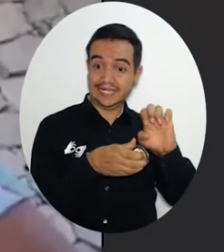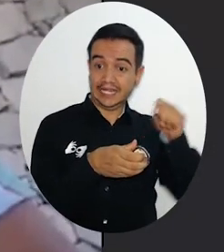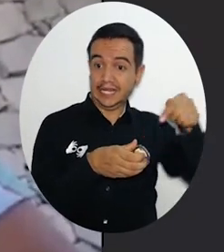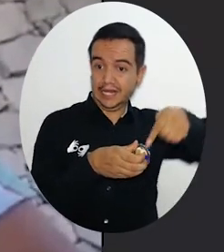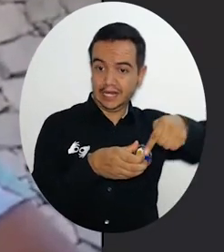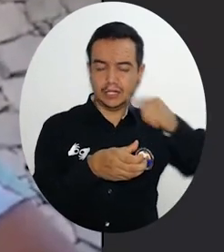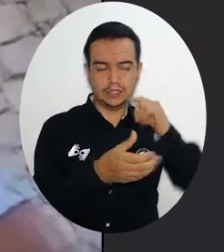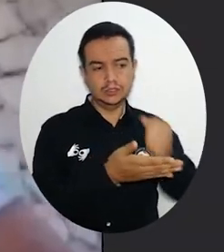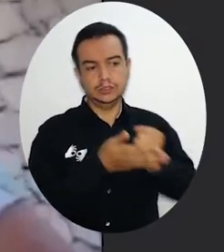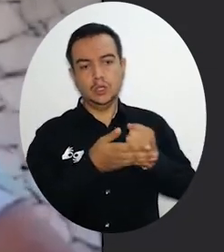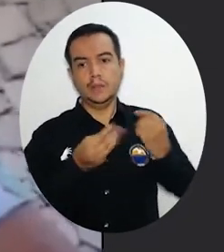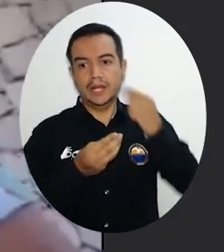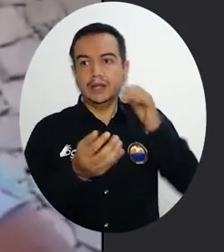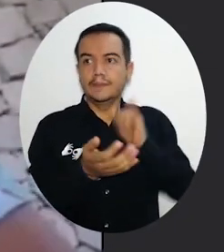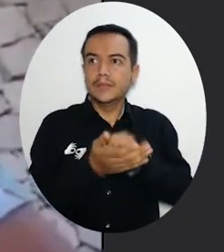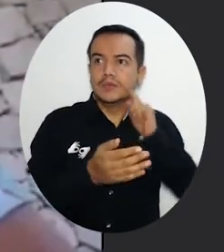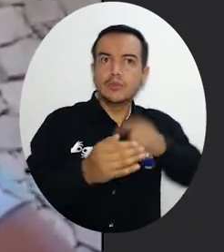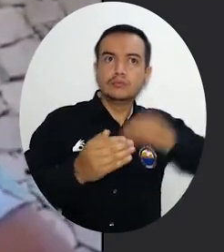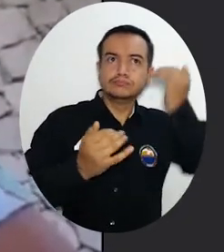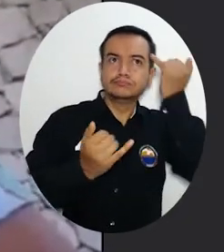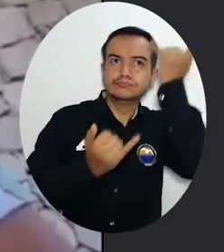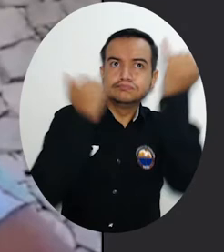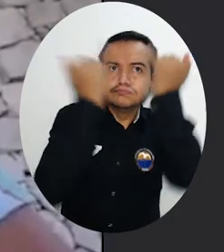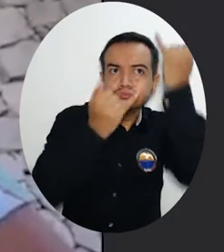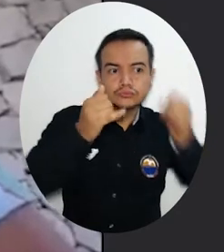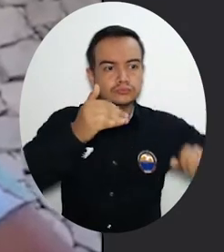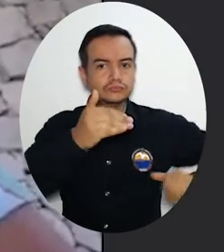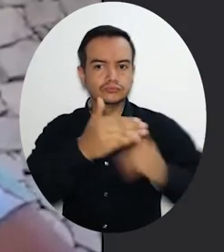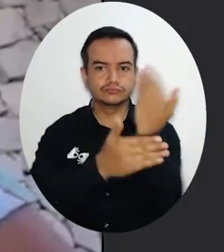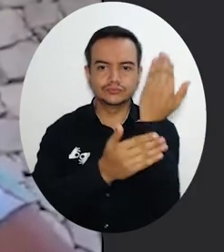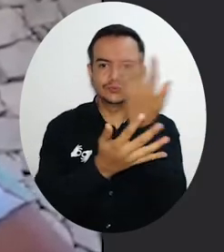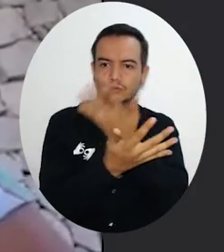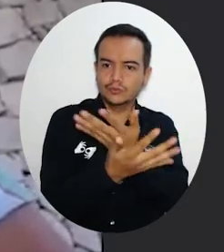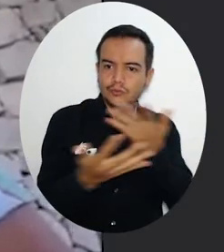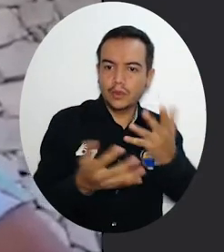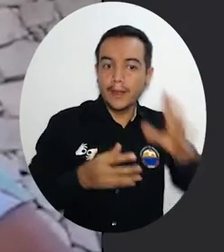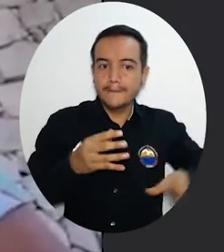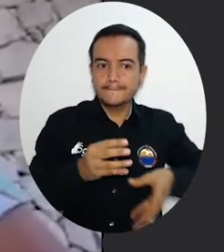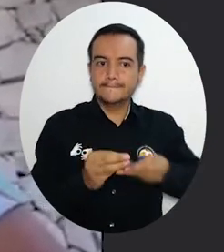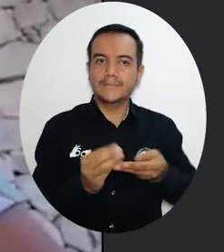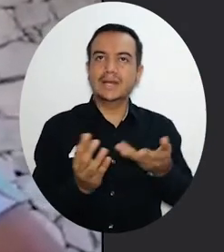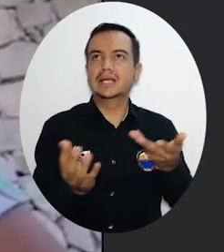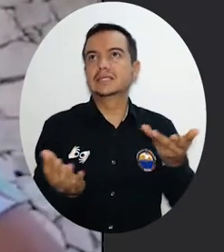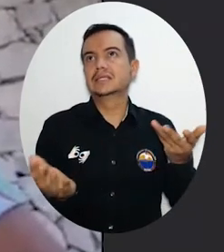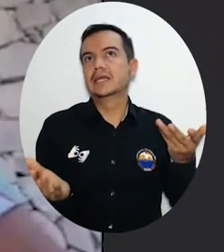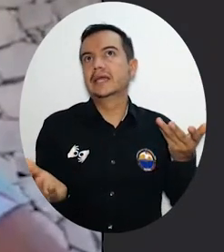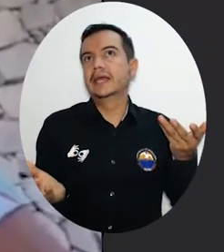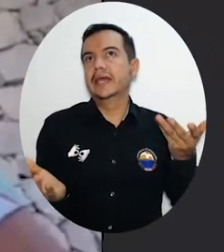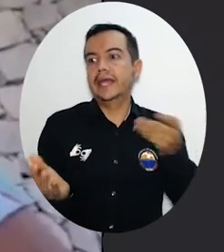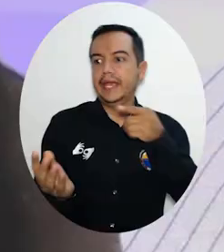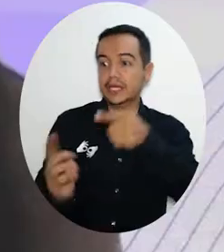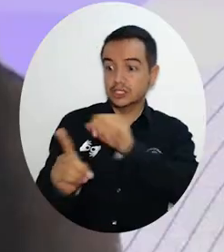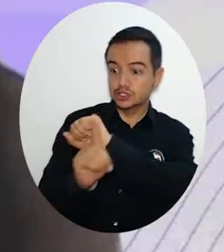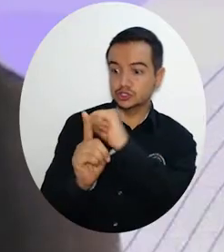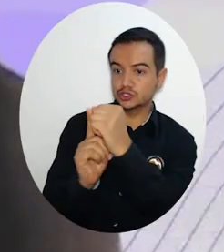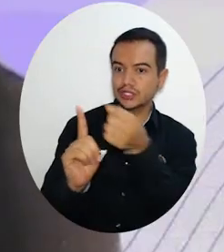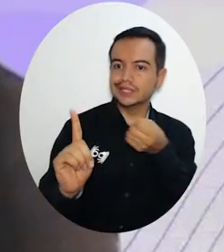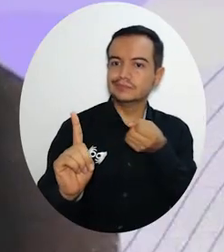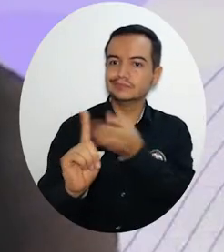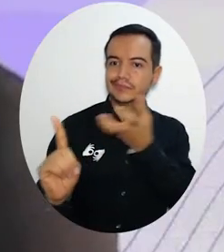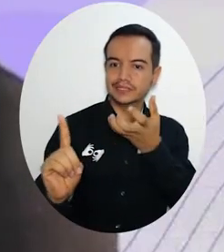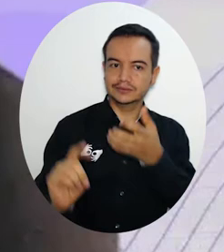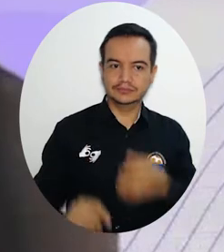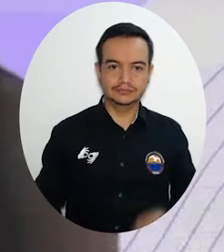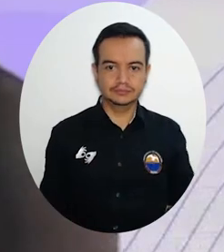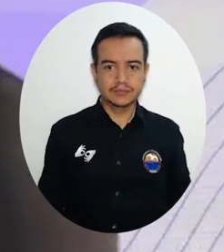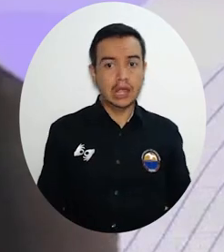que está generando actualización del conocimiento, está generando impacto social. Yo soy de las personas